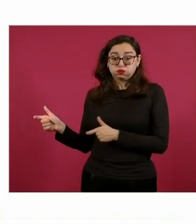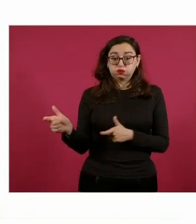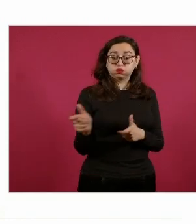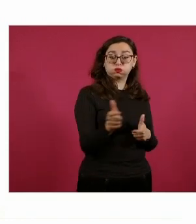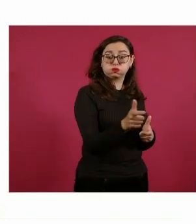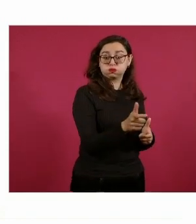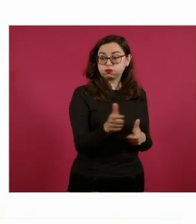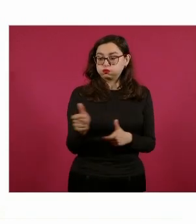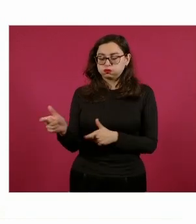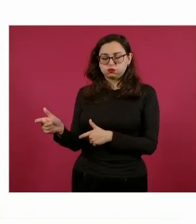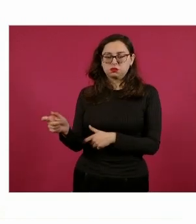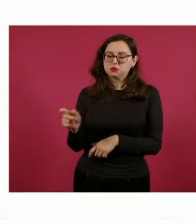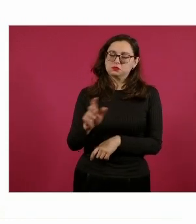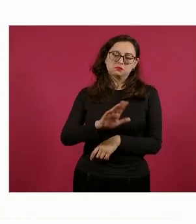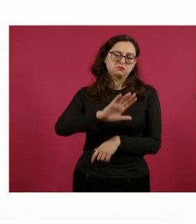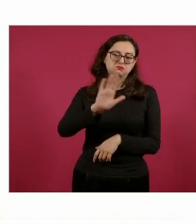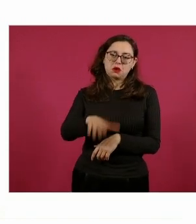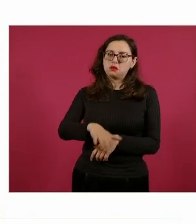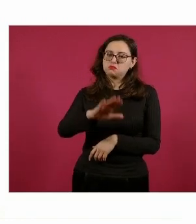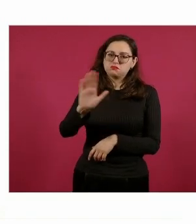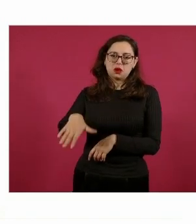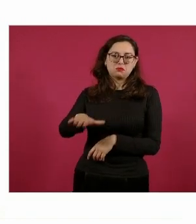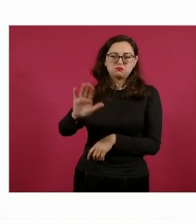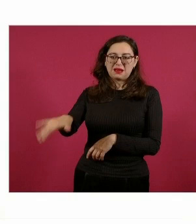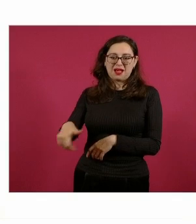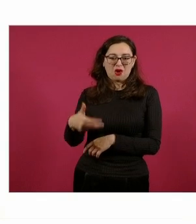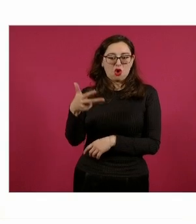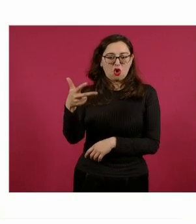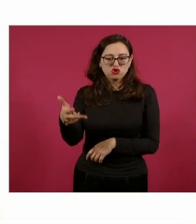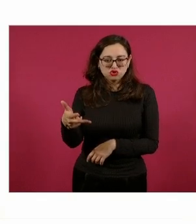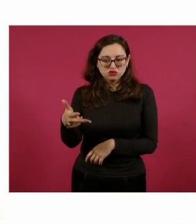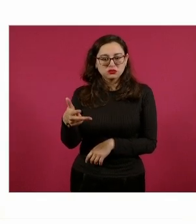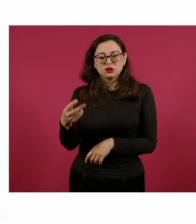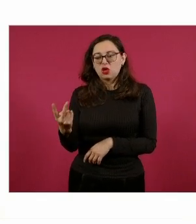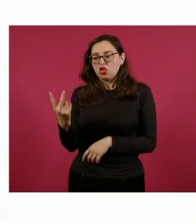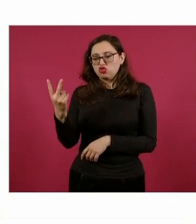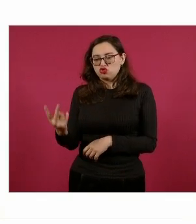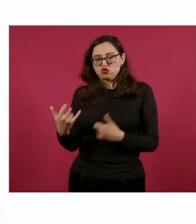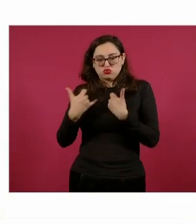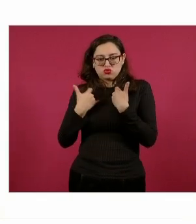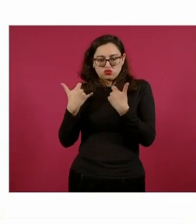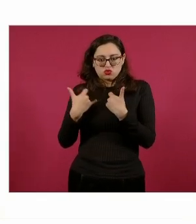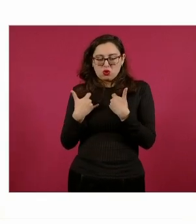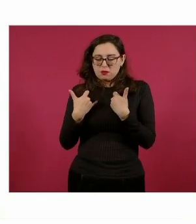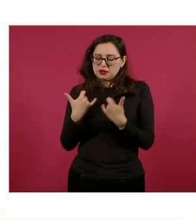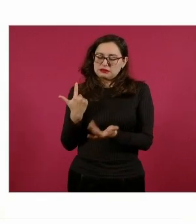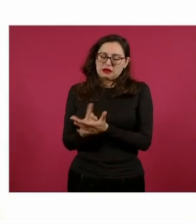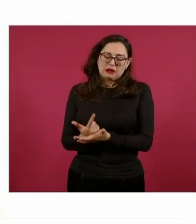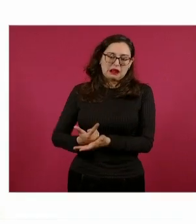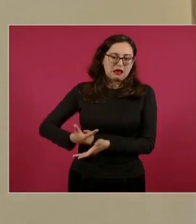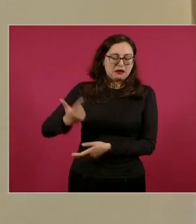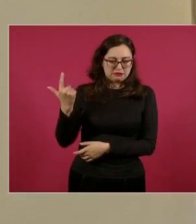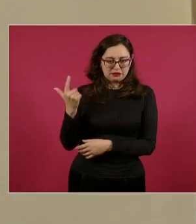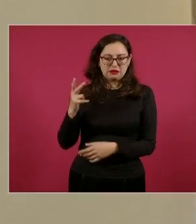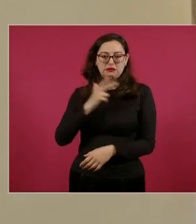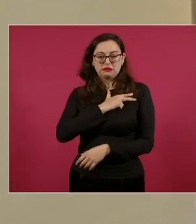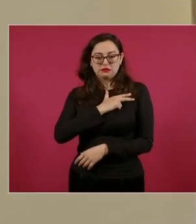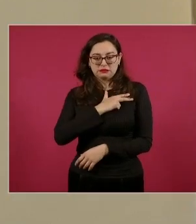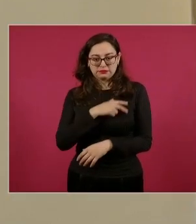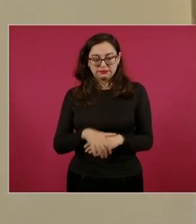forma indiscriminada, provocando la muerte de ocho personas y lesionando de gravedad a dos menores. Adelante.